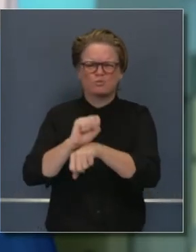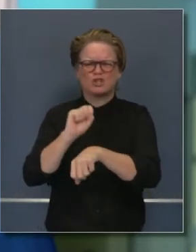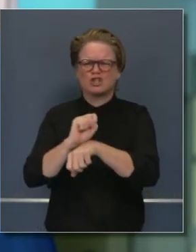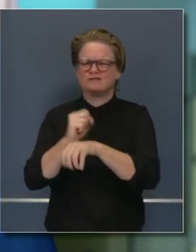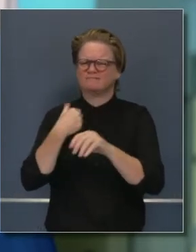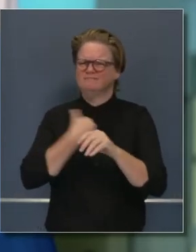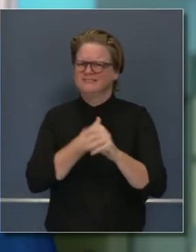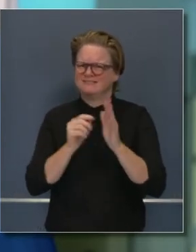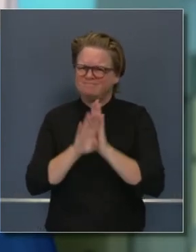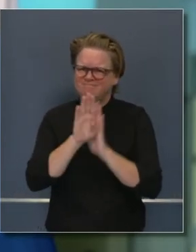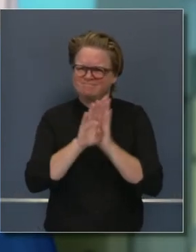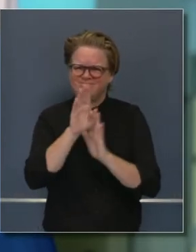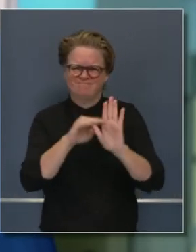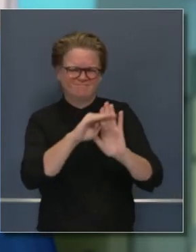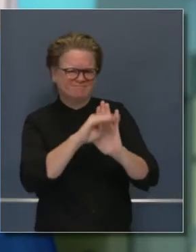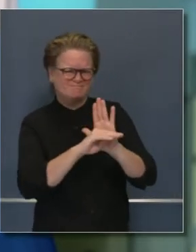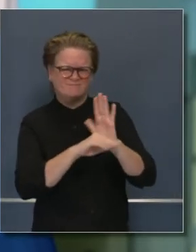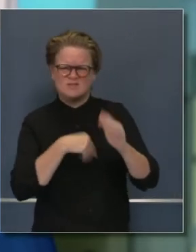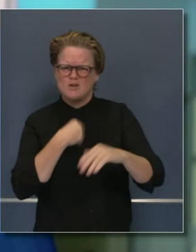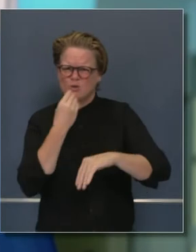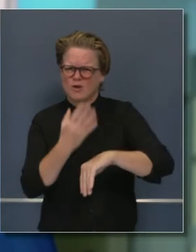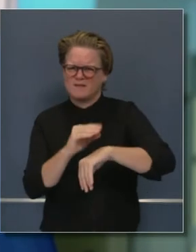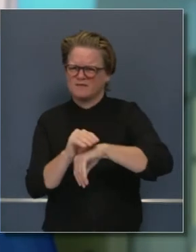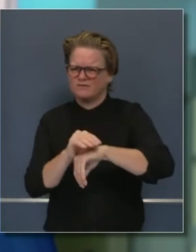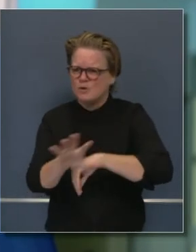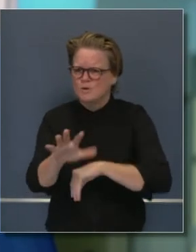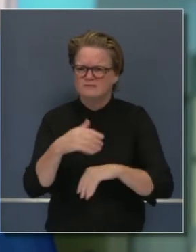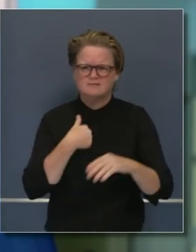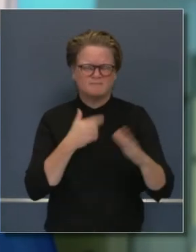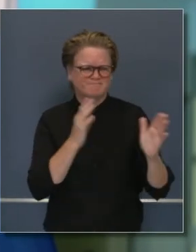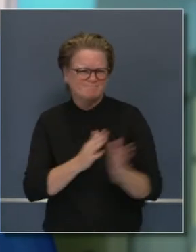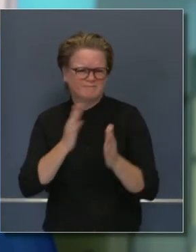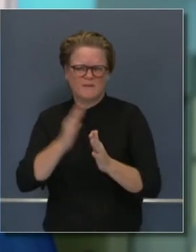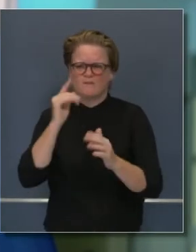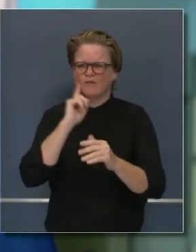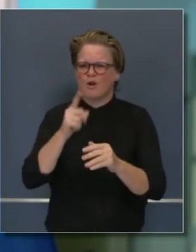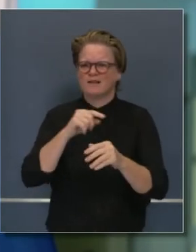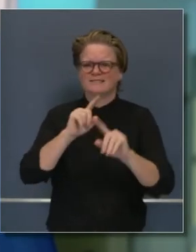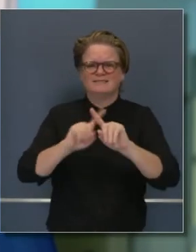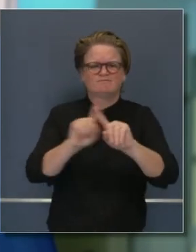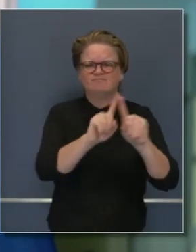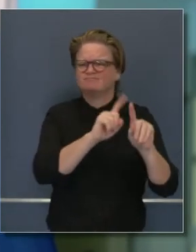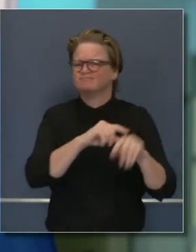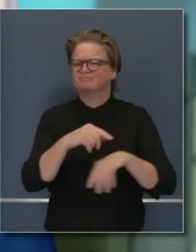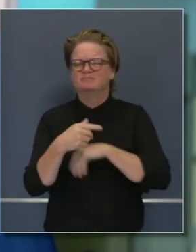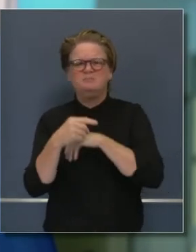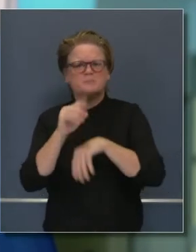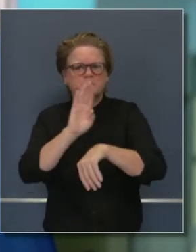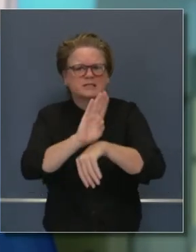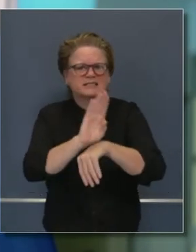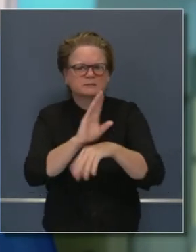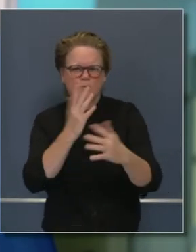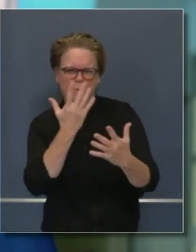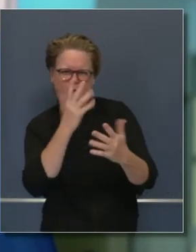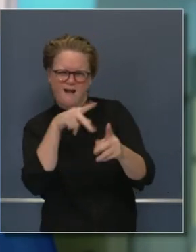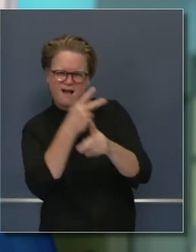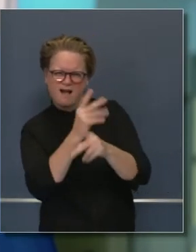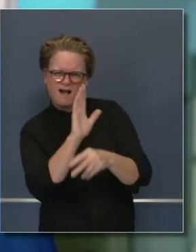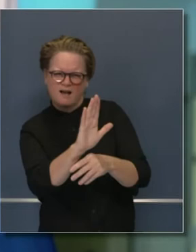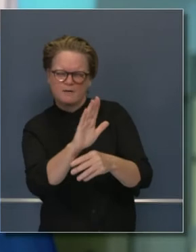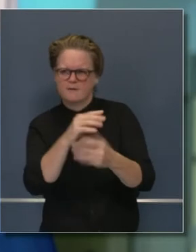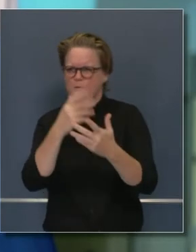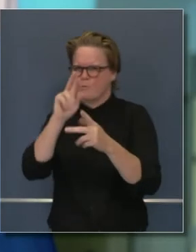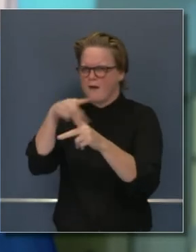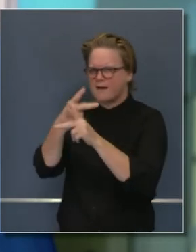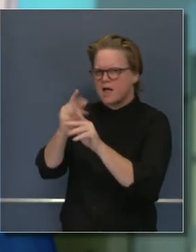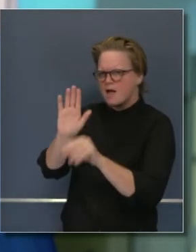para poder navegar algunas de las pautas locales que se están expidiendo del CDC